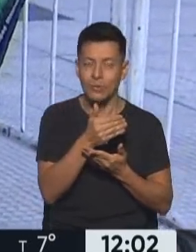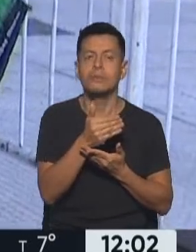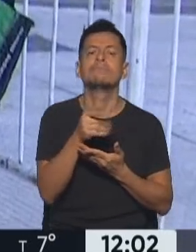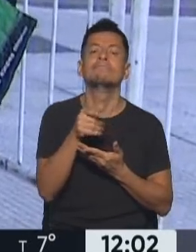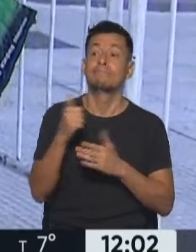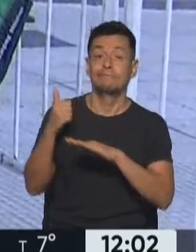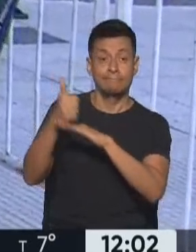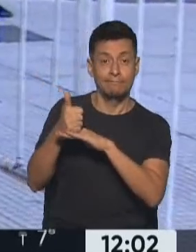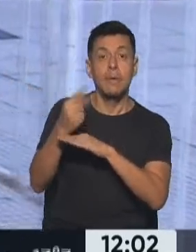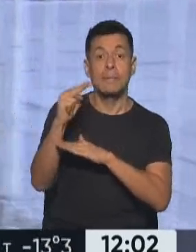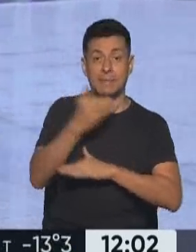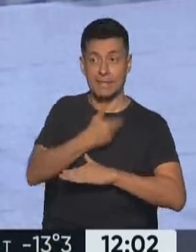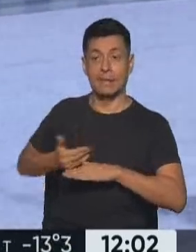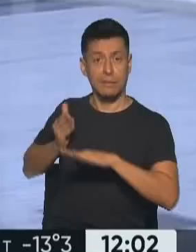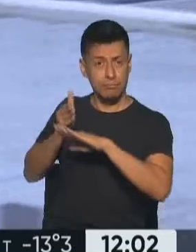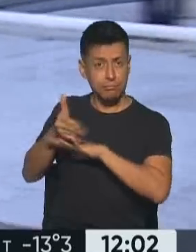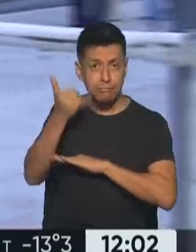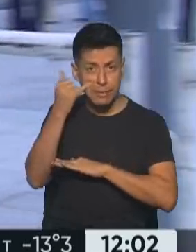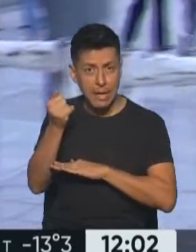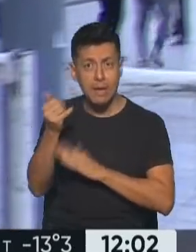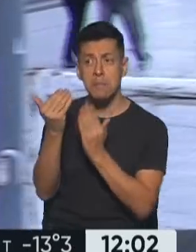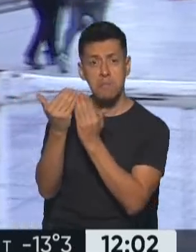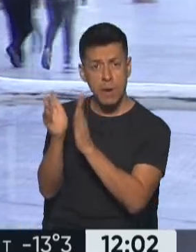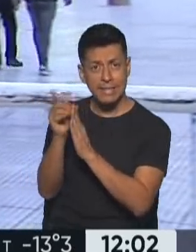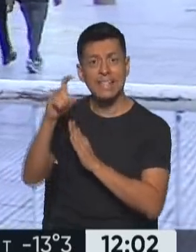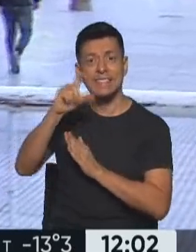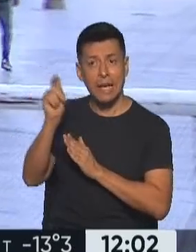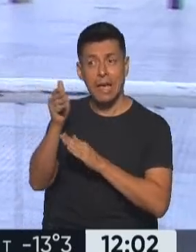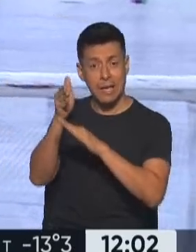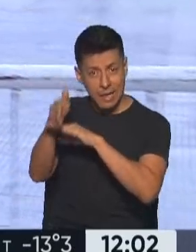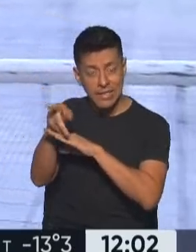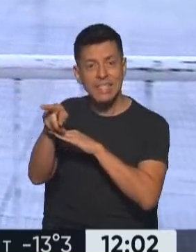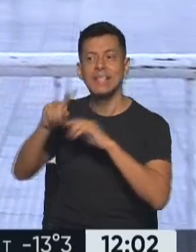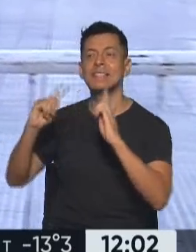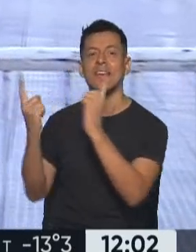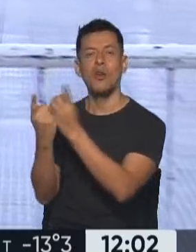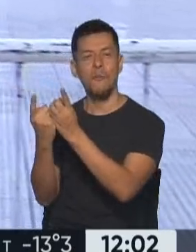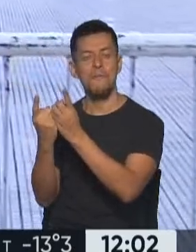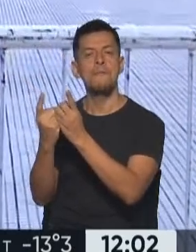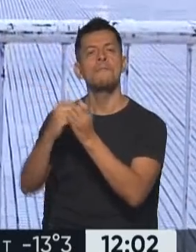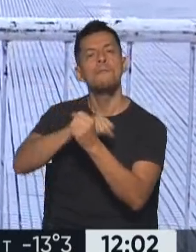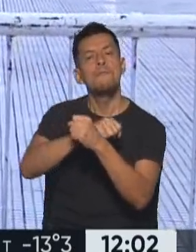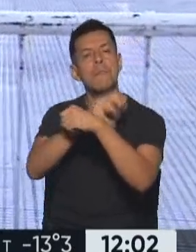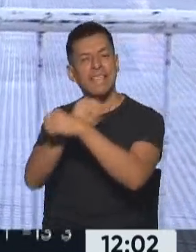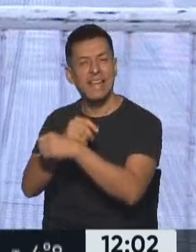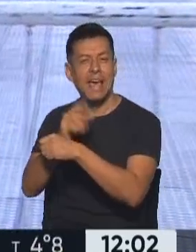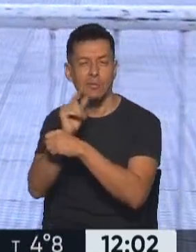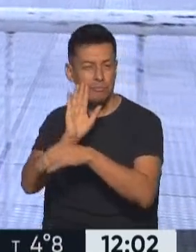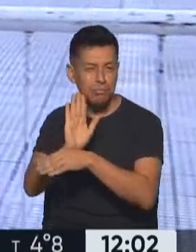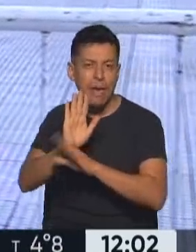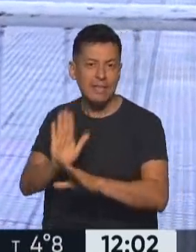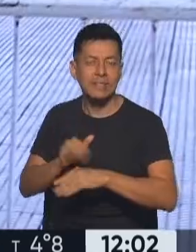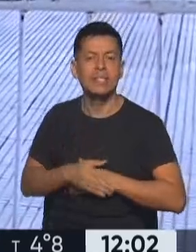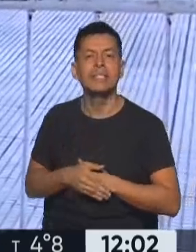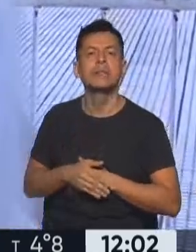ingresar la vicepresidenta y recordemos que por esta puerta del CSK, allí en el Salón de la Ballena Azul, así conocido, en esta gran